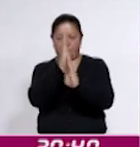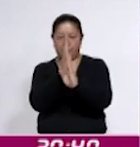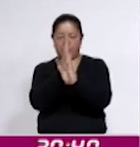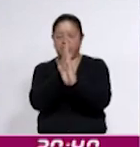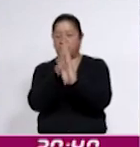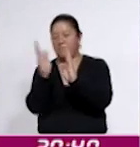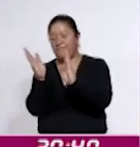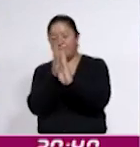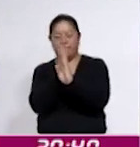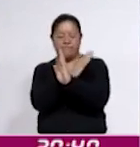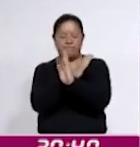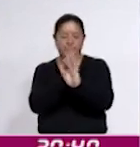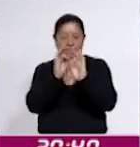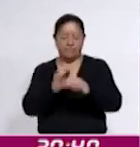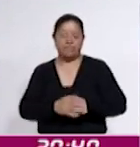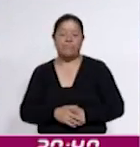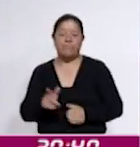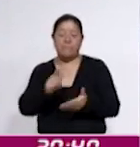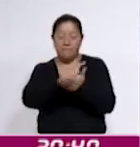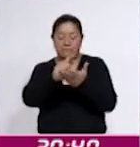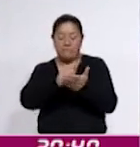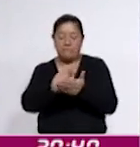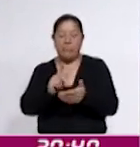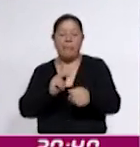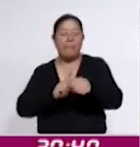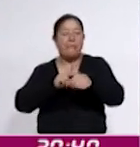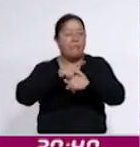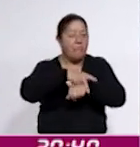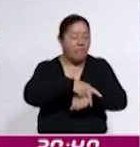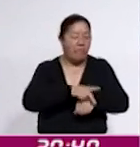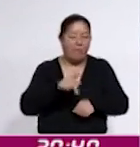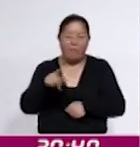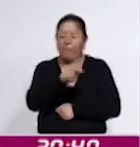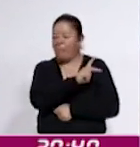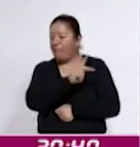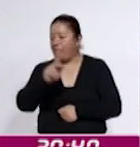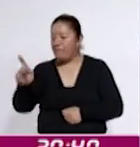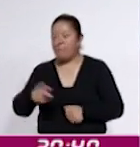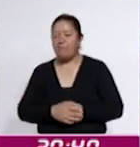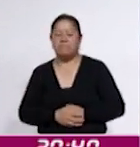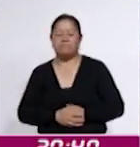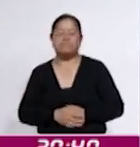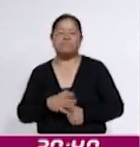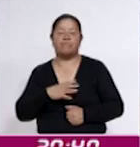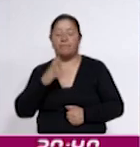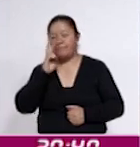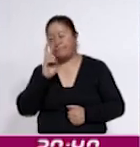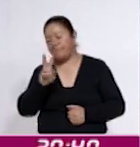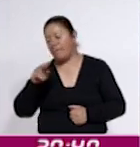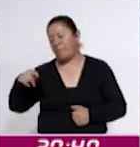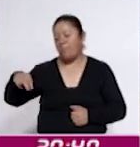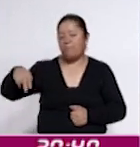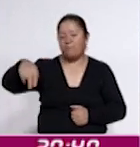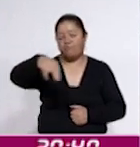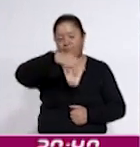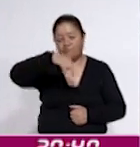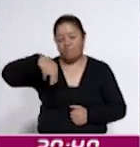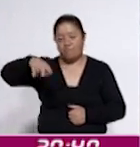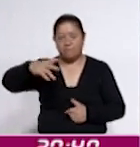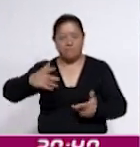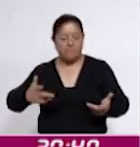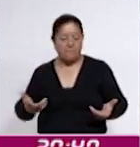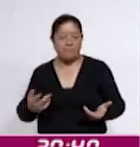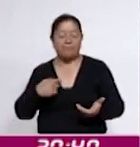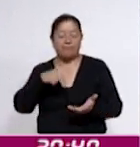tiene que ver mucho la limpieza de la piel que tienen que llevar los atletas, el desenvolvimiento en el escenario, y sobre todo,